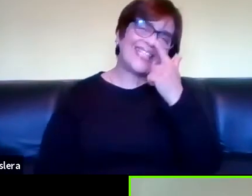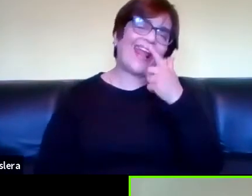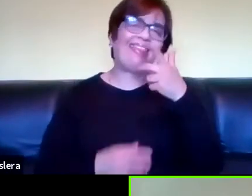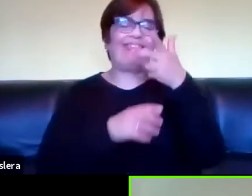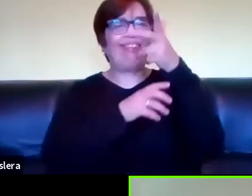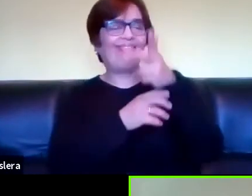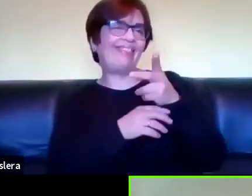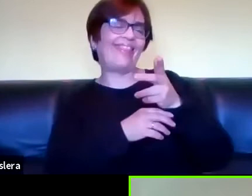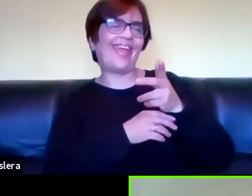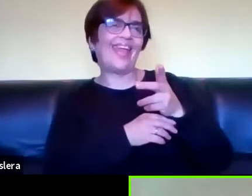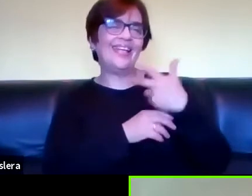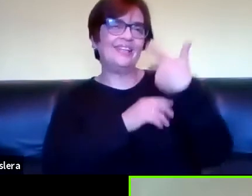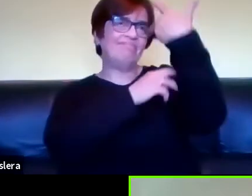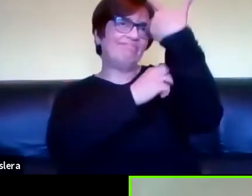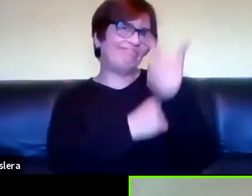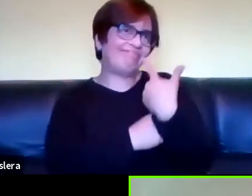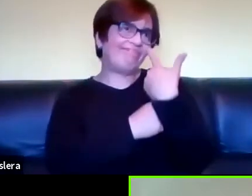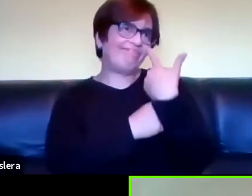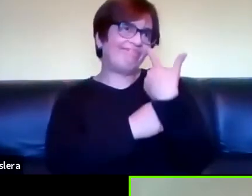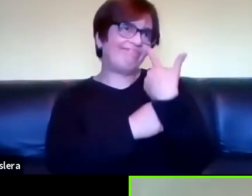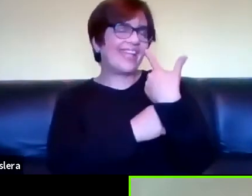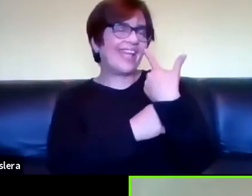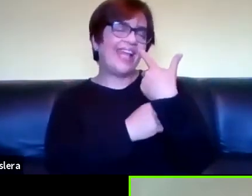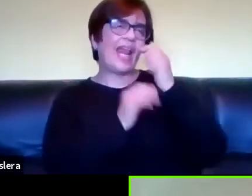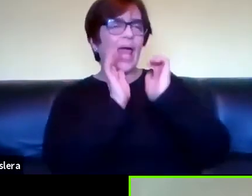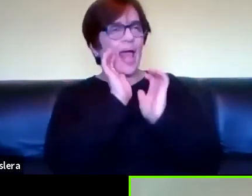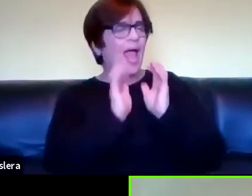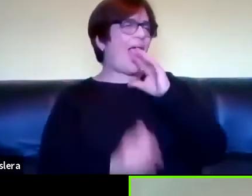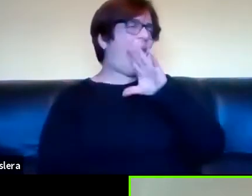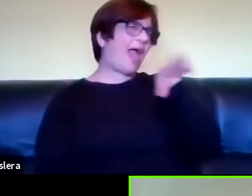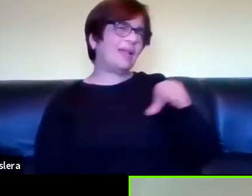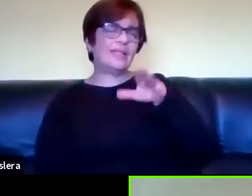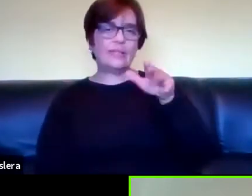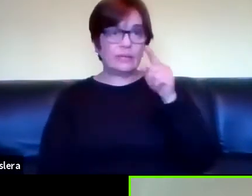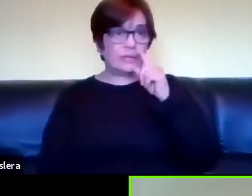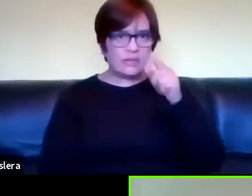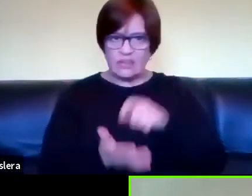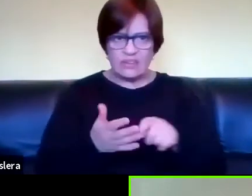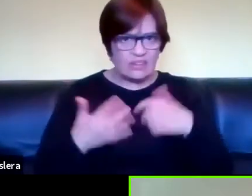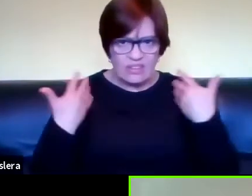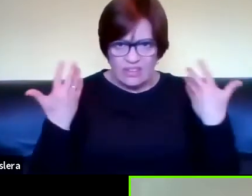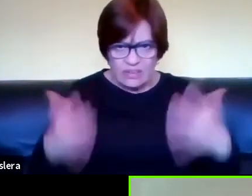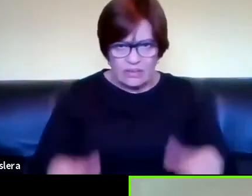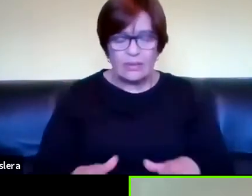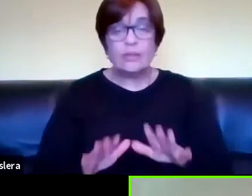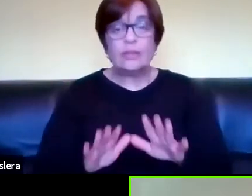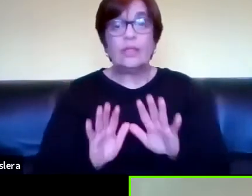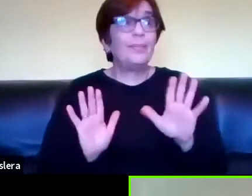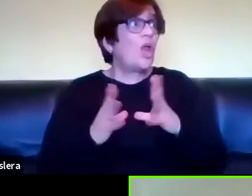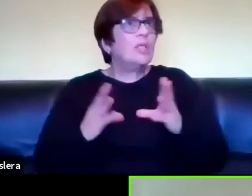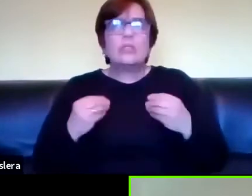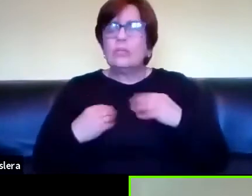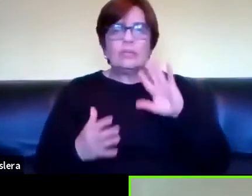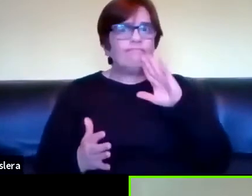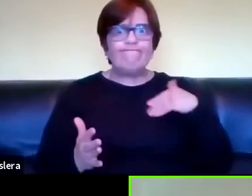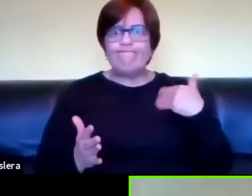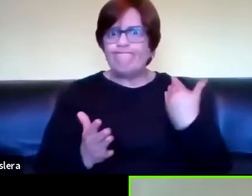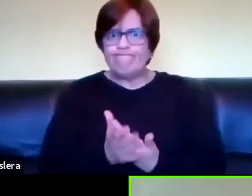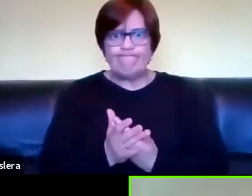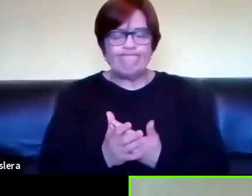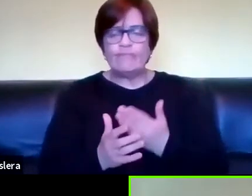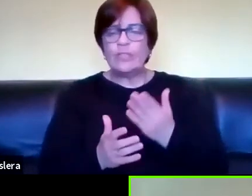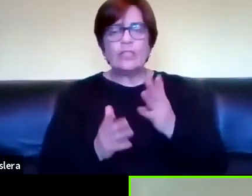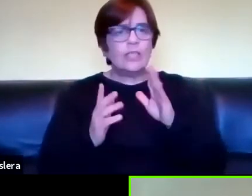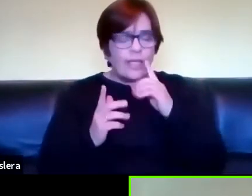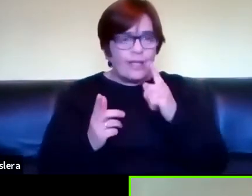en a través de las visograbaciones y no de la escritura y la escuela no está pudiendo de alguna manera recuperar